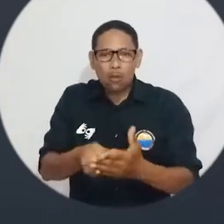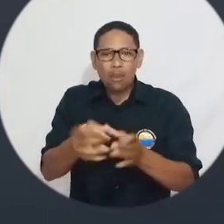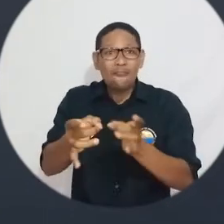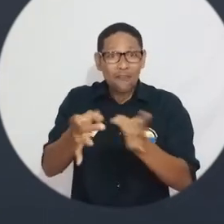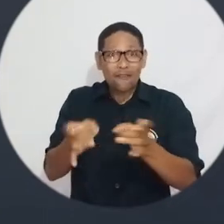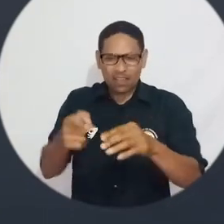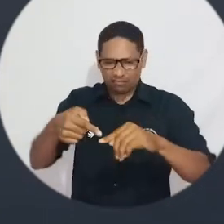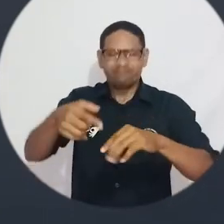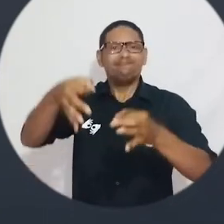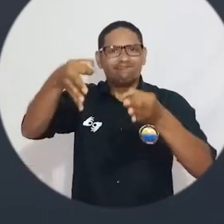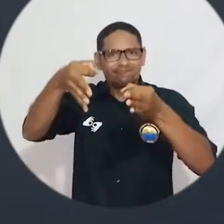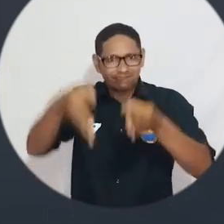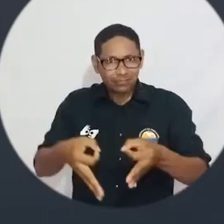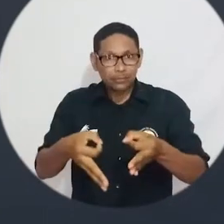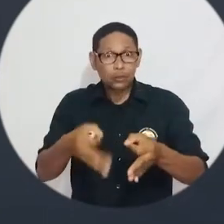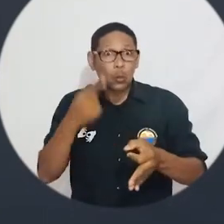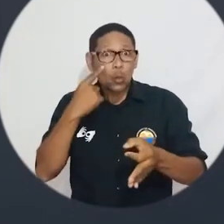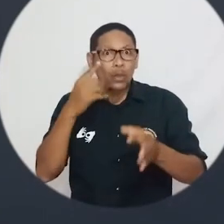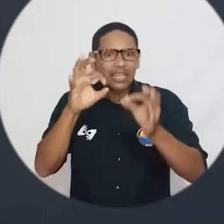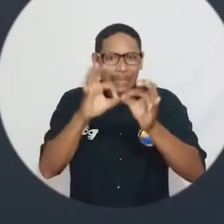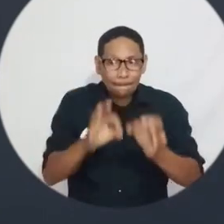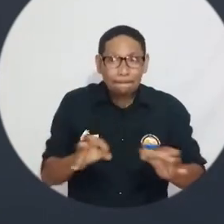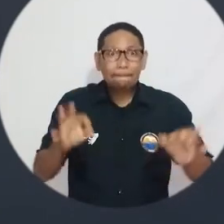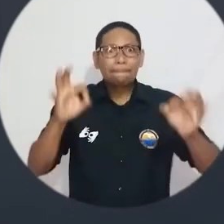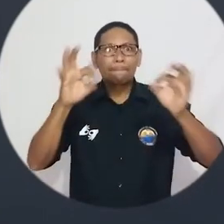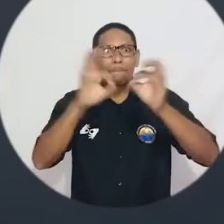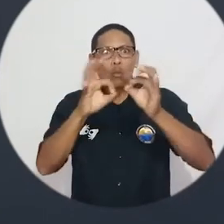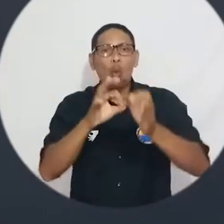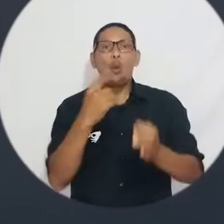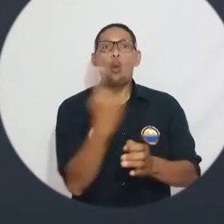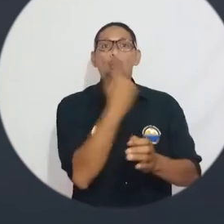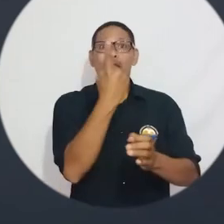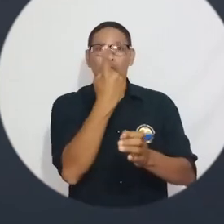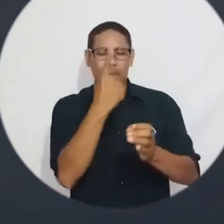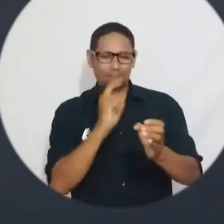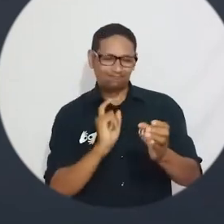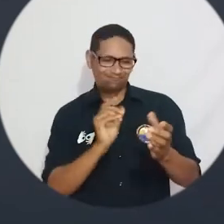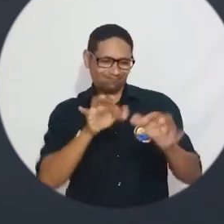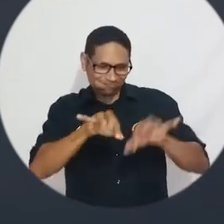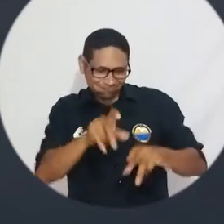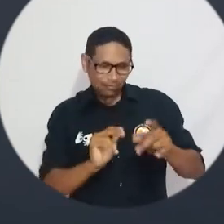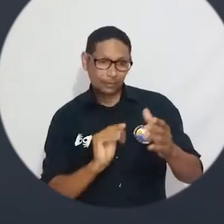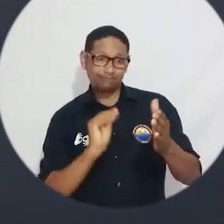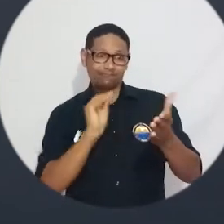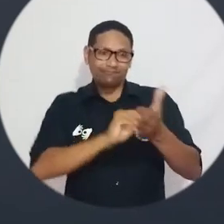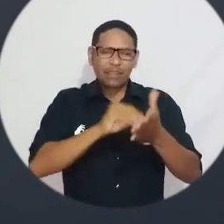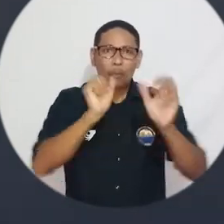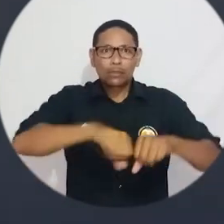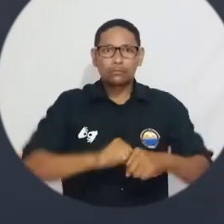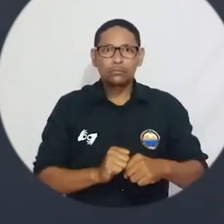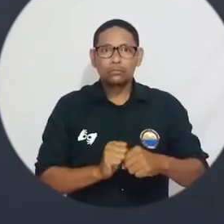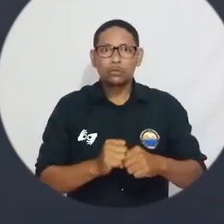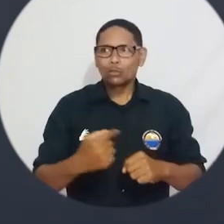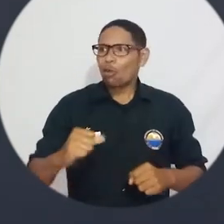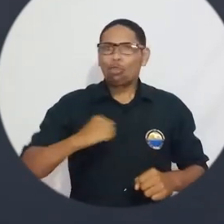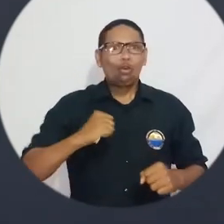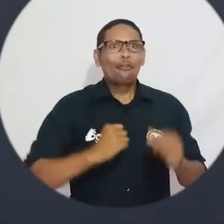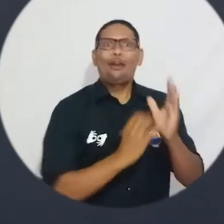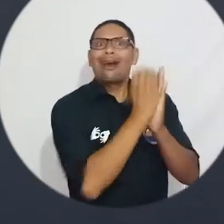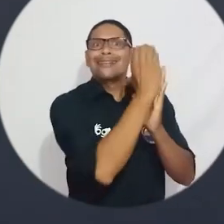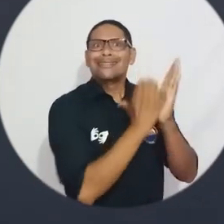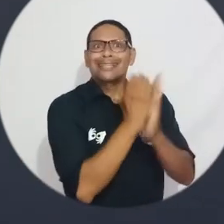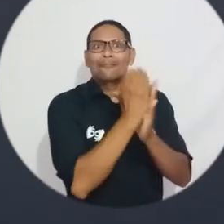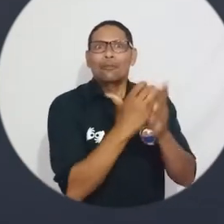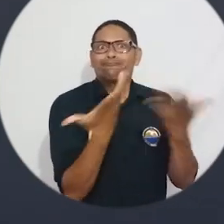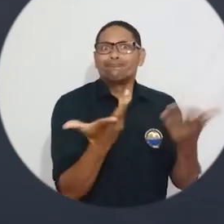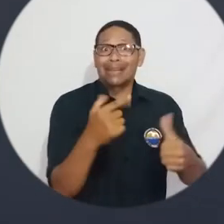de inscripción en el plazo establecido. Ten en cuenta que solo se podrá tramitar una única solicitud de inscripción. ¿Si aún no